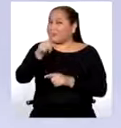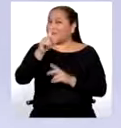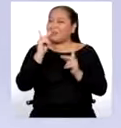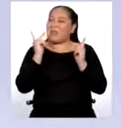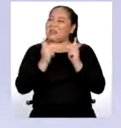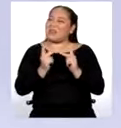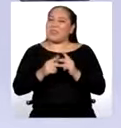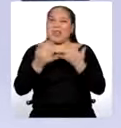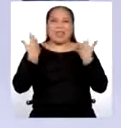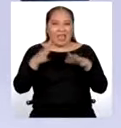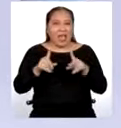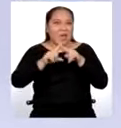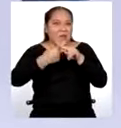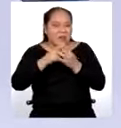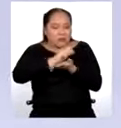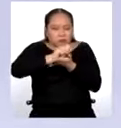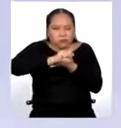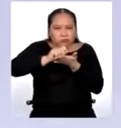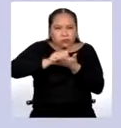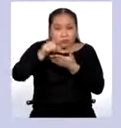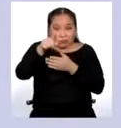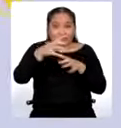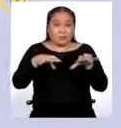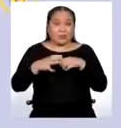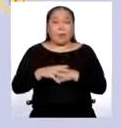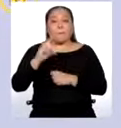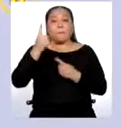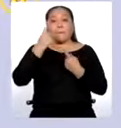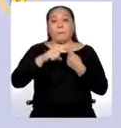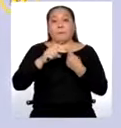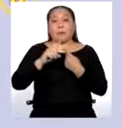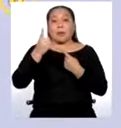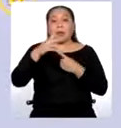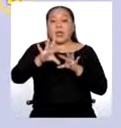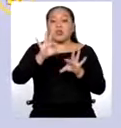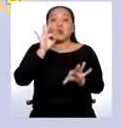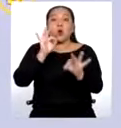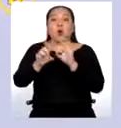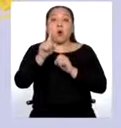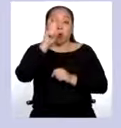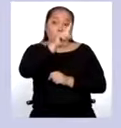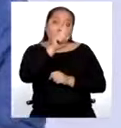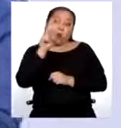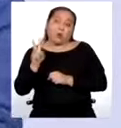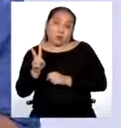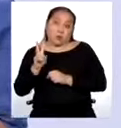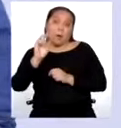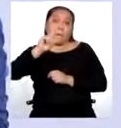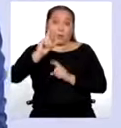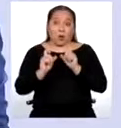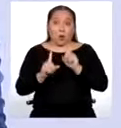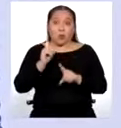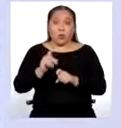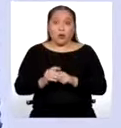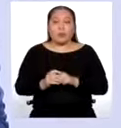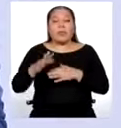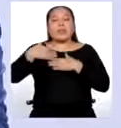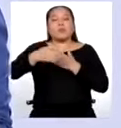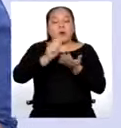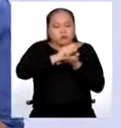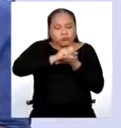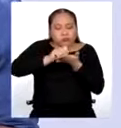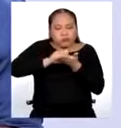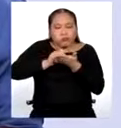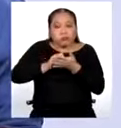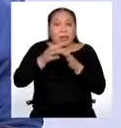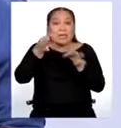Perfecto. Ahora sí, manos a la obra. Toma nota de lo que harás. Primero, escoge entre una de las dos preguntas. Luego, redacta un texto donde